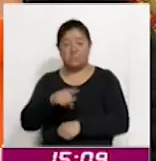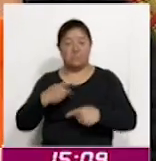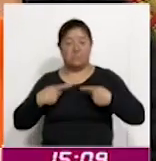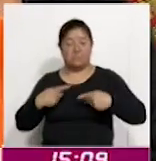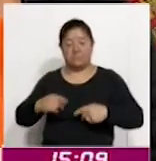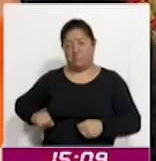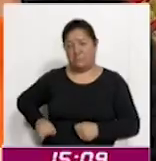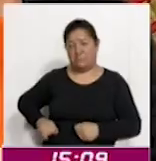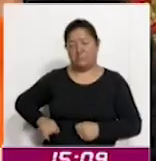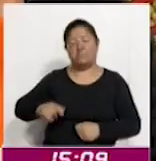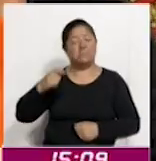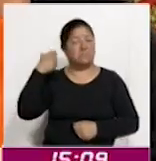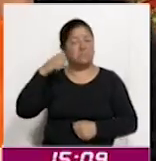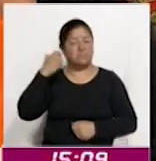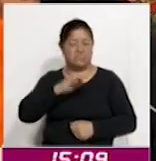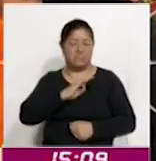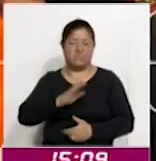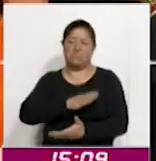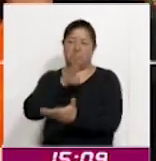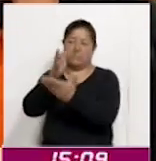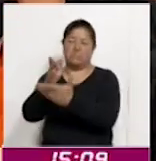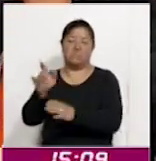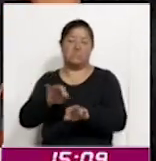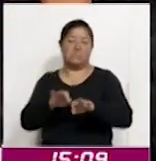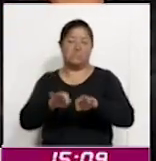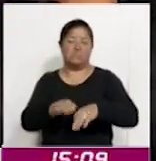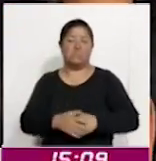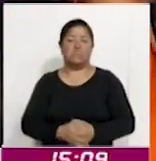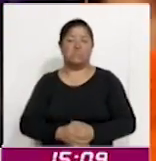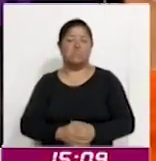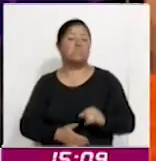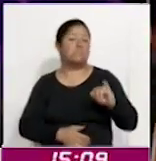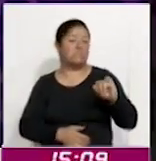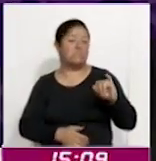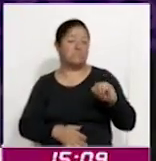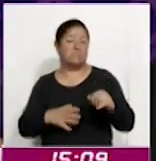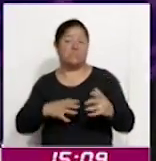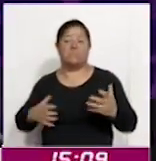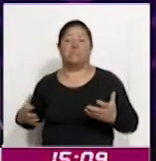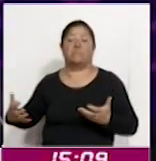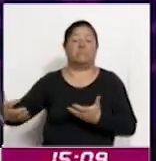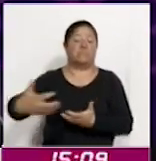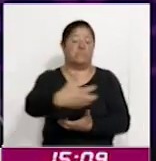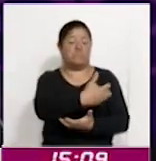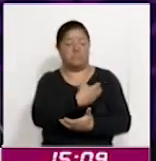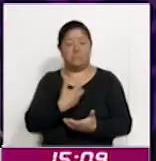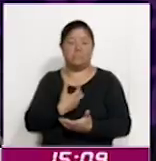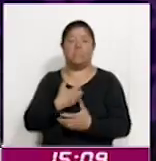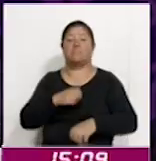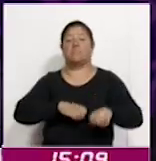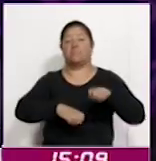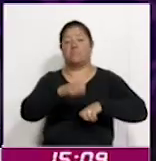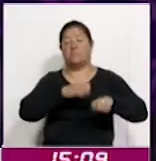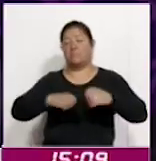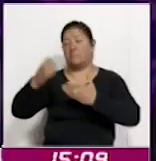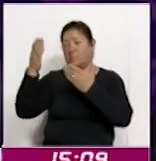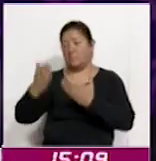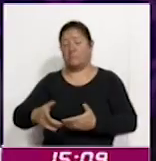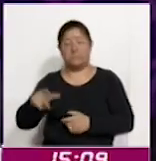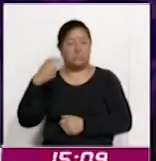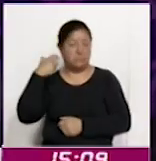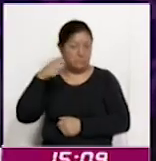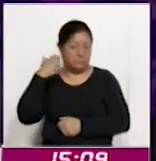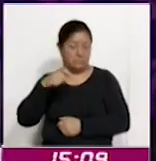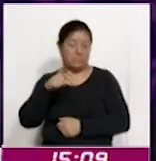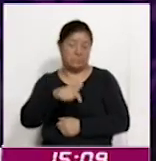Querétaro. Sí, efectivamente vamos a tener una jornada de un reclutamiento masivo para una empresa que viene de Querétaro y